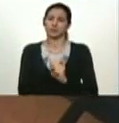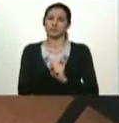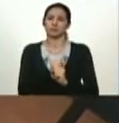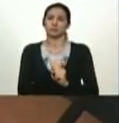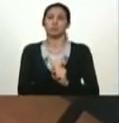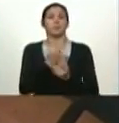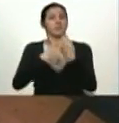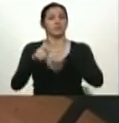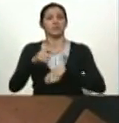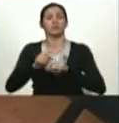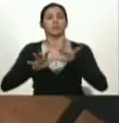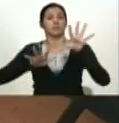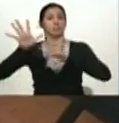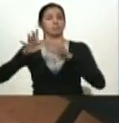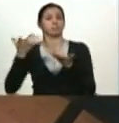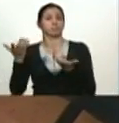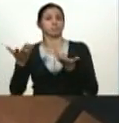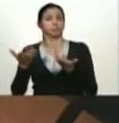¿qué les parece?